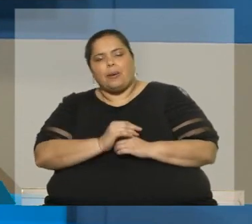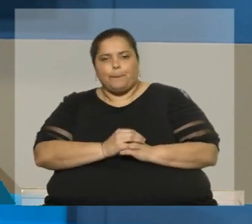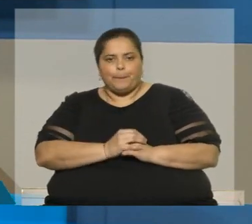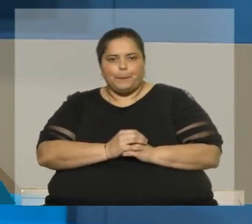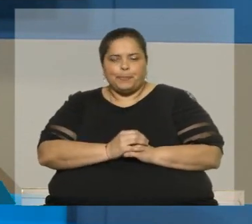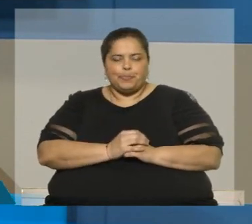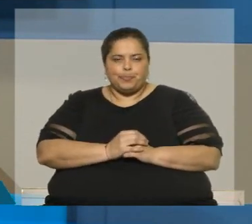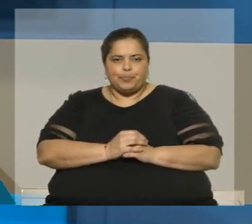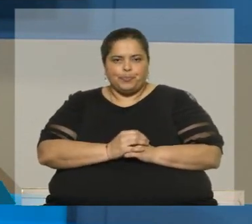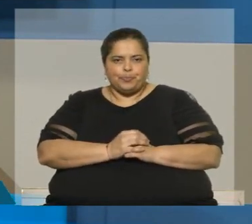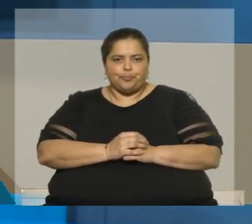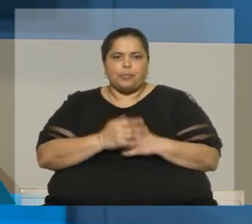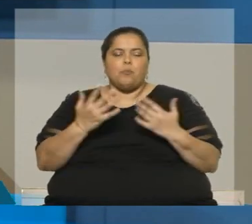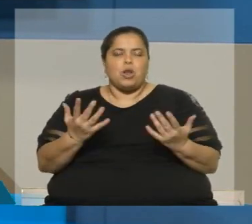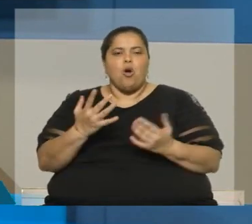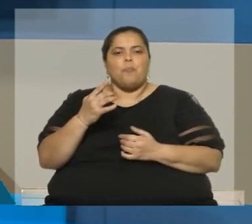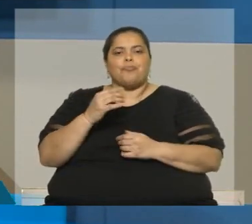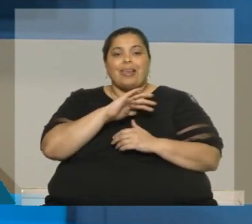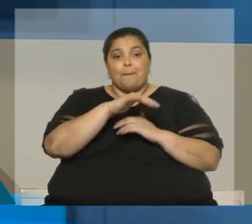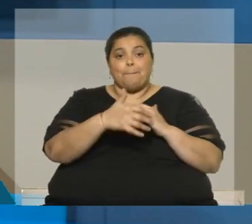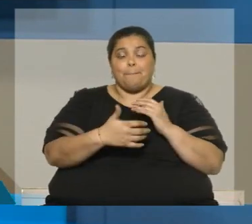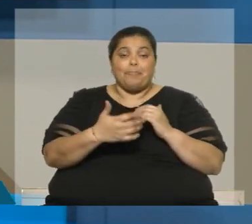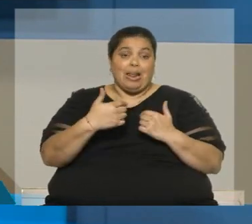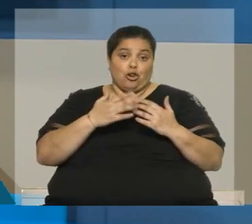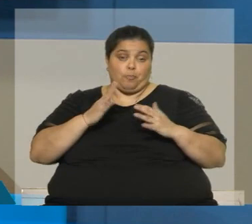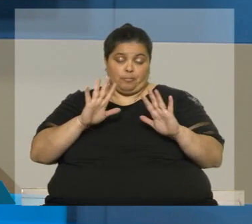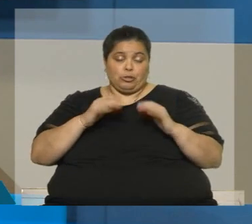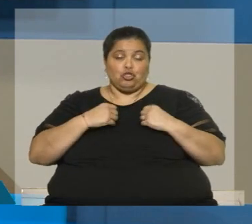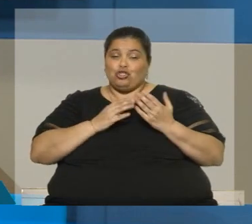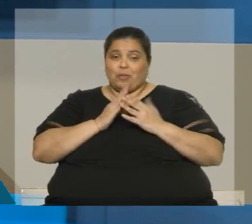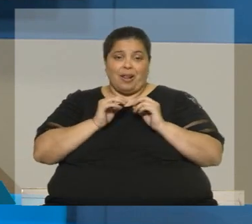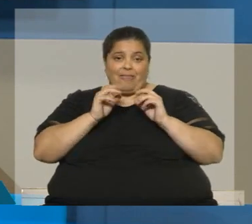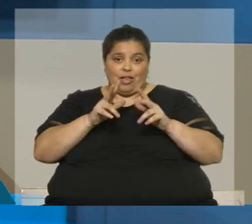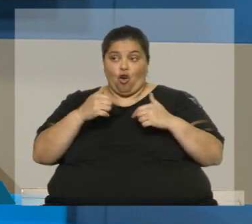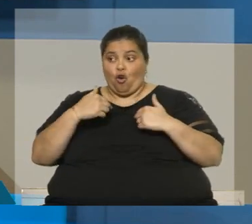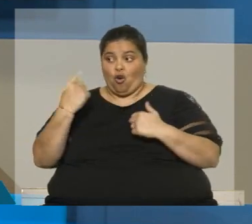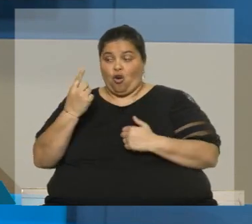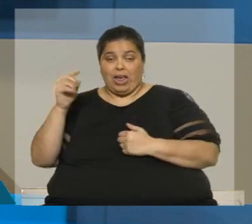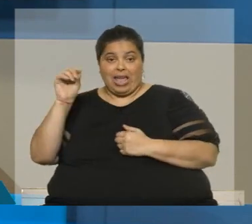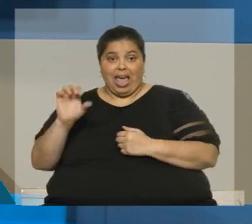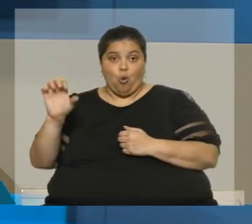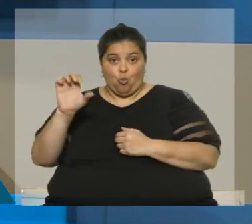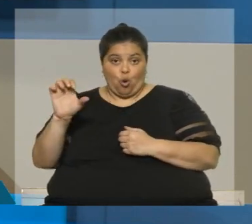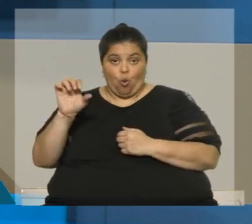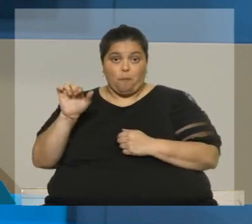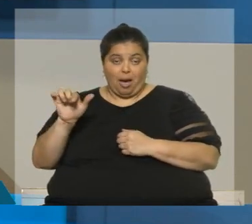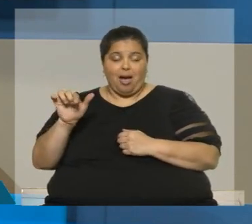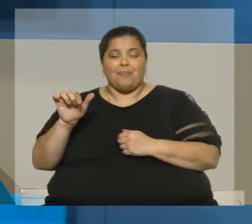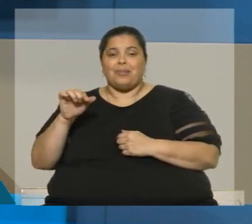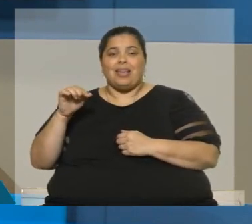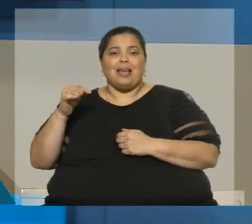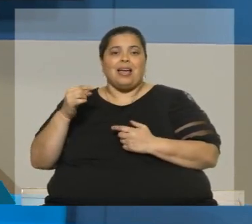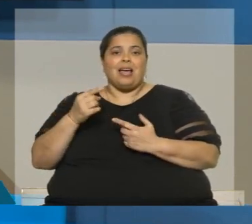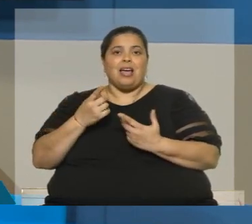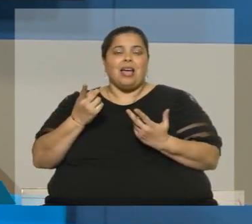el Mercosur es un... Yo siempre digo, nosotros, los europeos, tenemos unos... Los procesos de integración regional no se